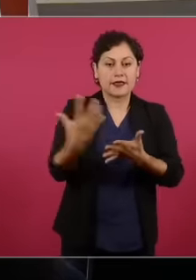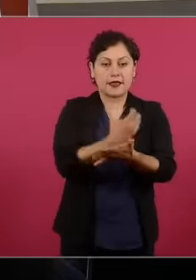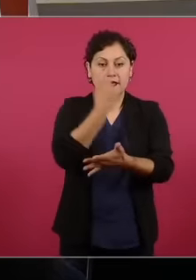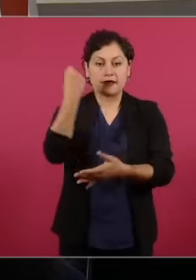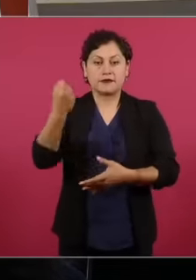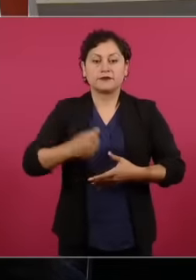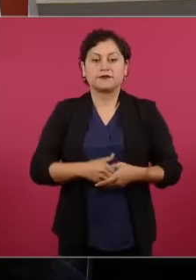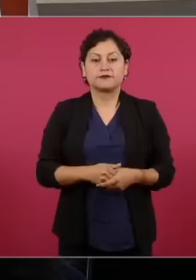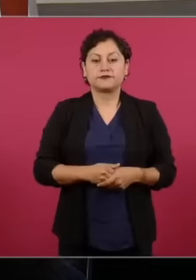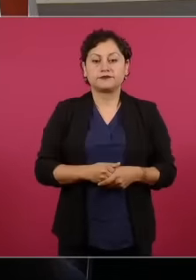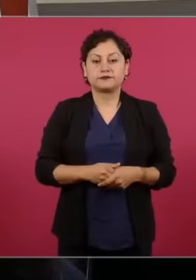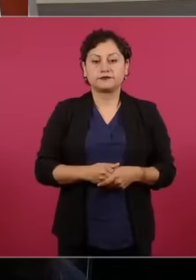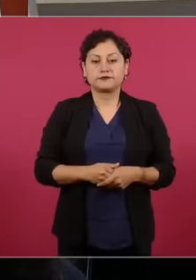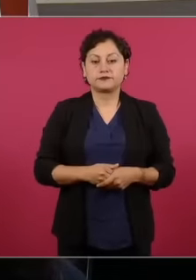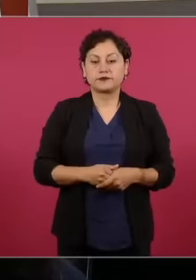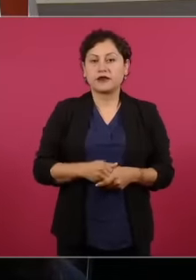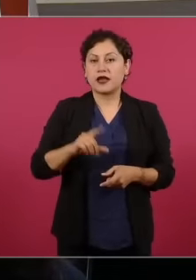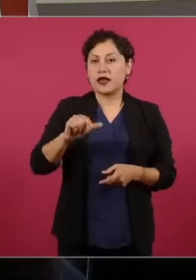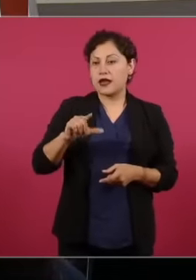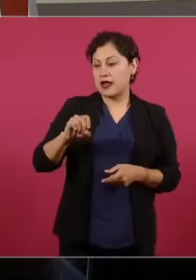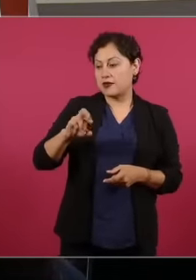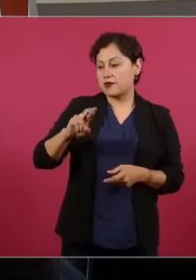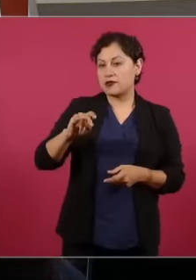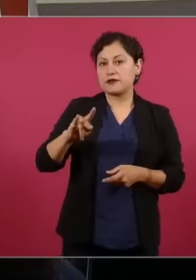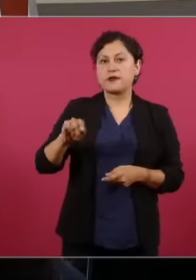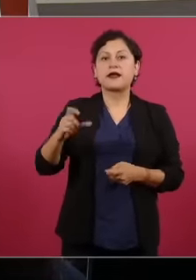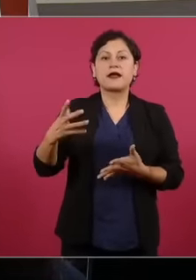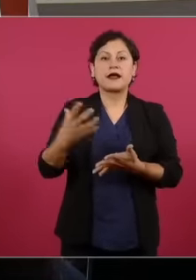y de Lalo Rivera en Puebla